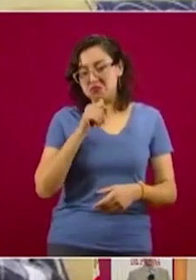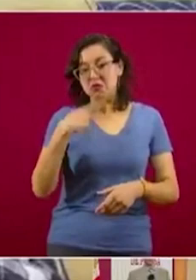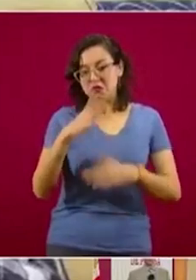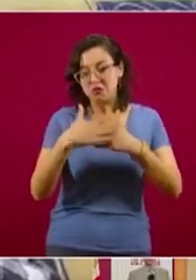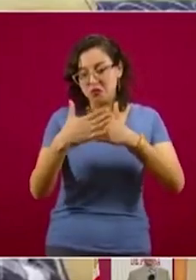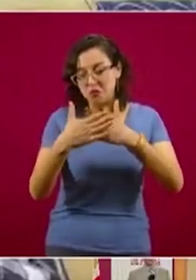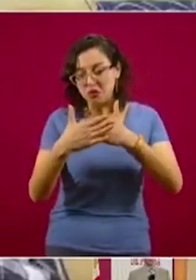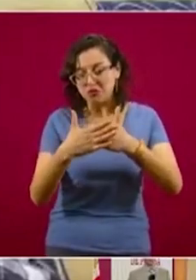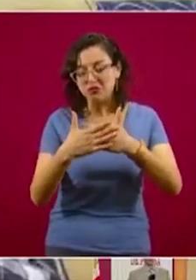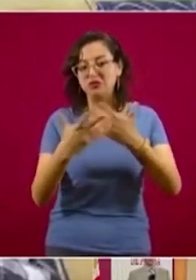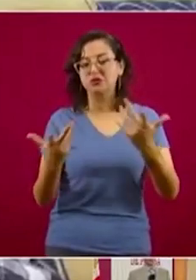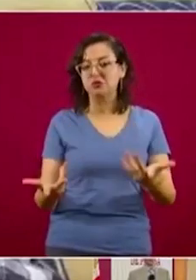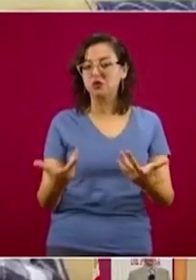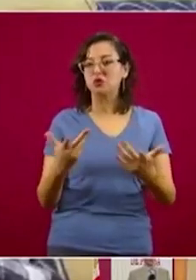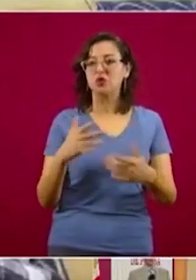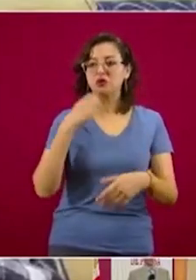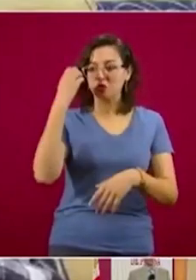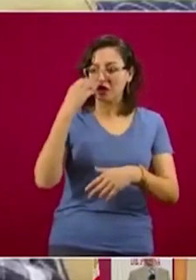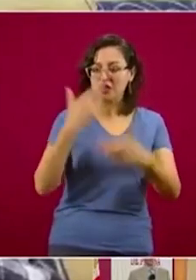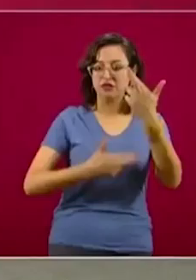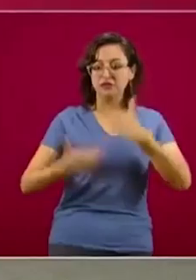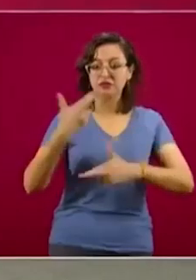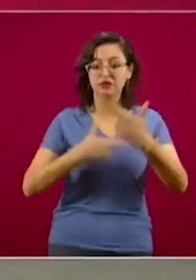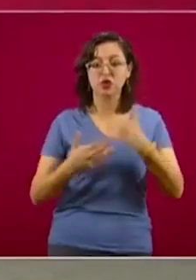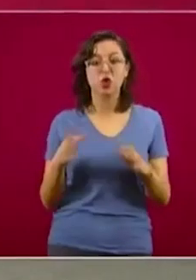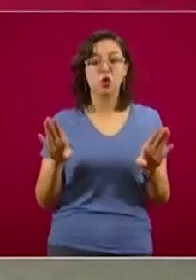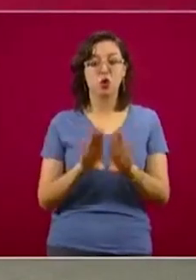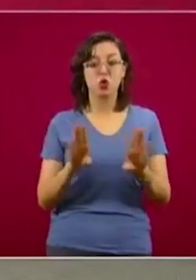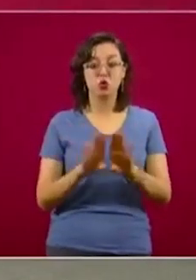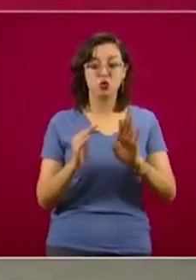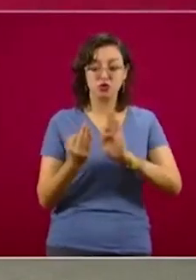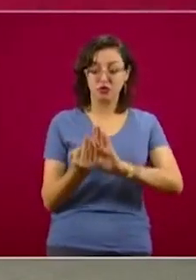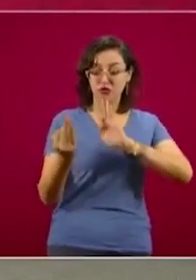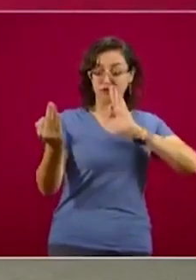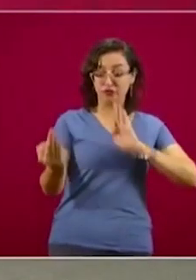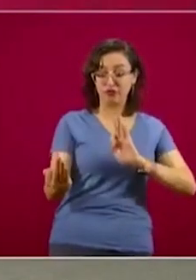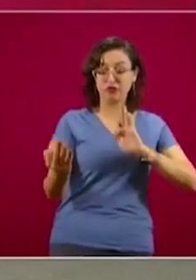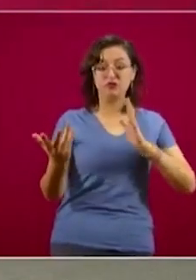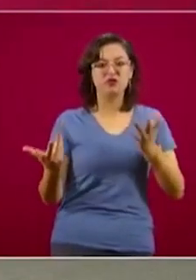salones son pequeños? ¿Vamos a usar careta como los niños de China?